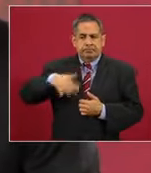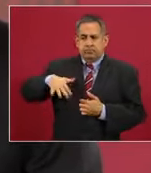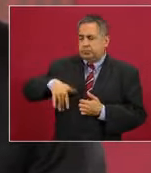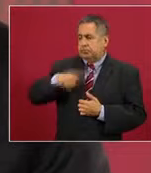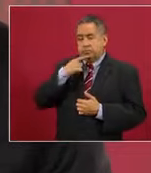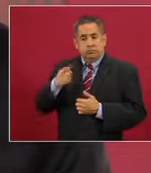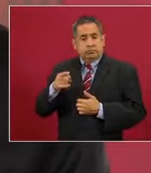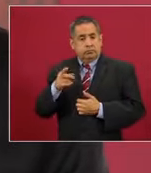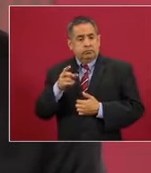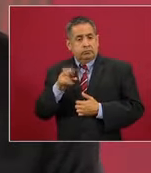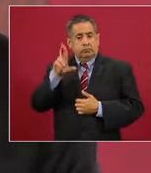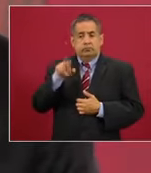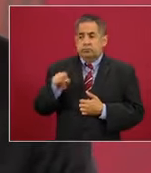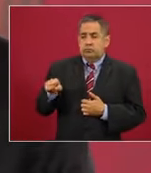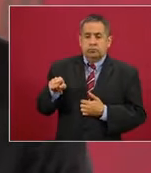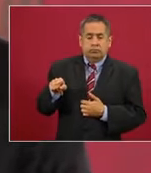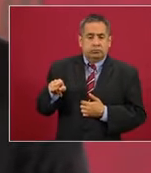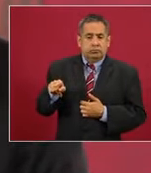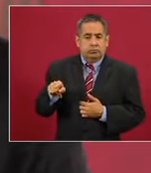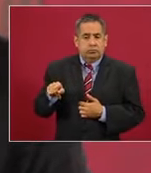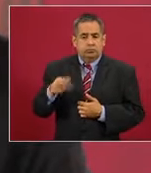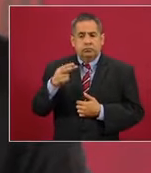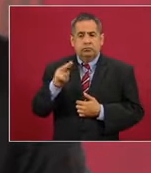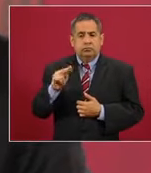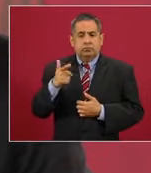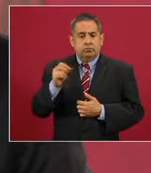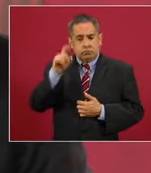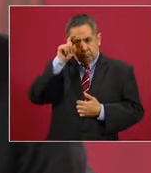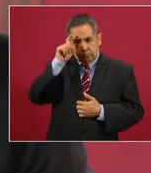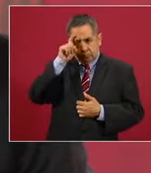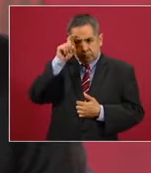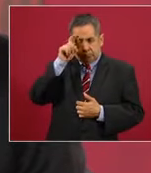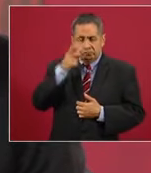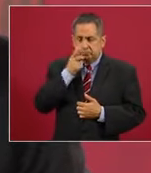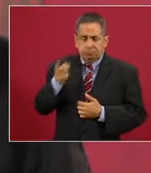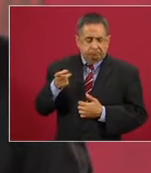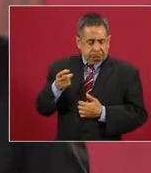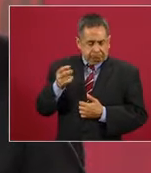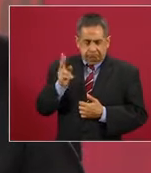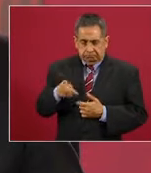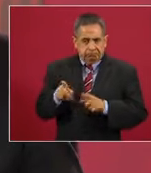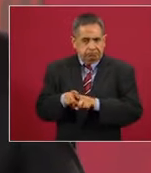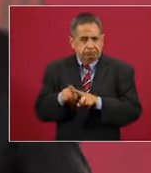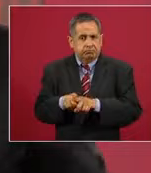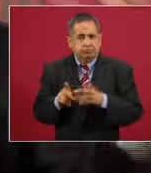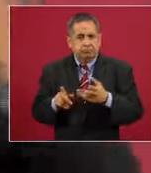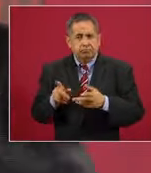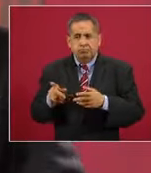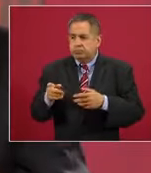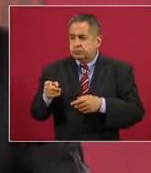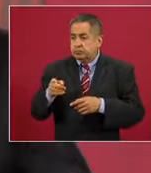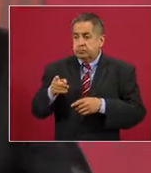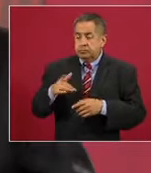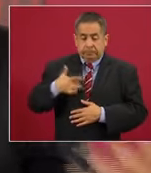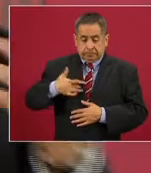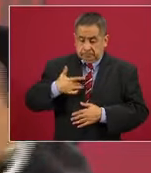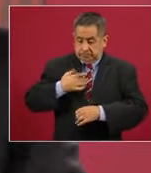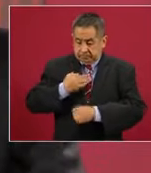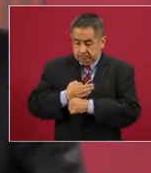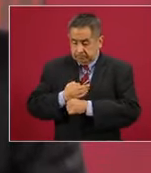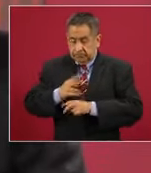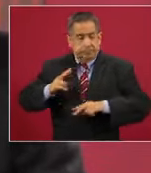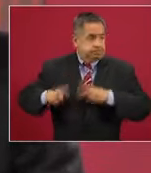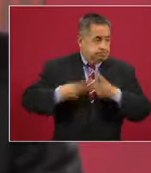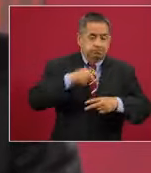el doctor Hugo López-Gatell, ir al hospital y convencer